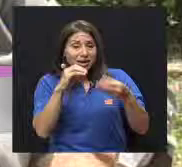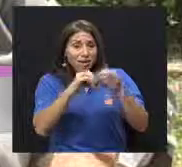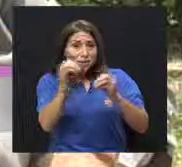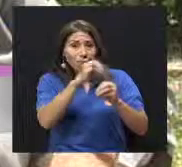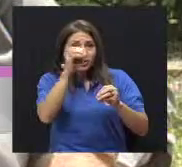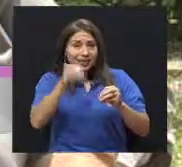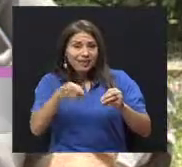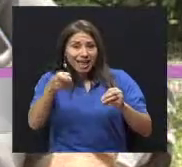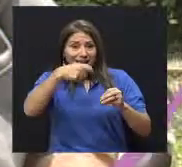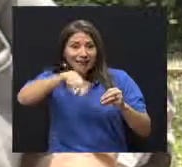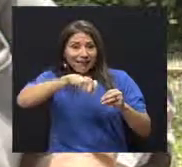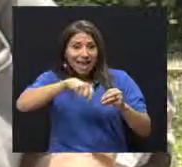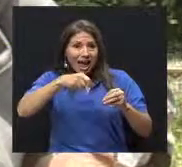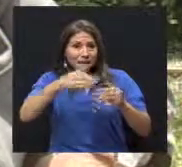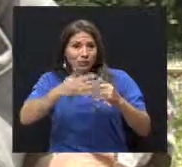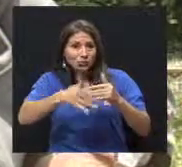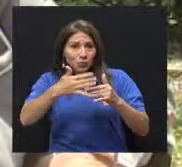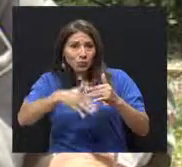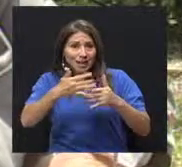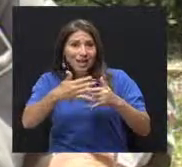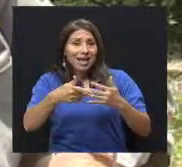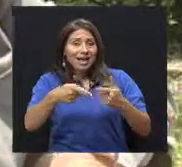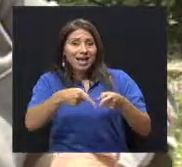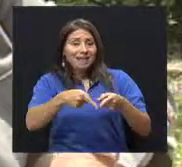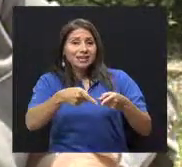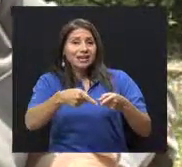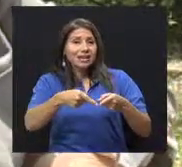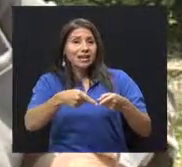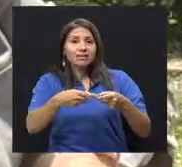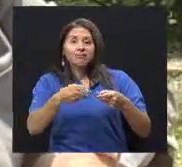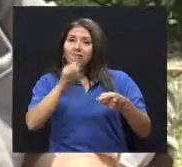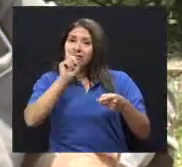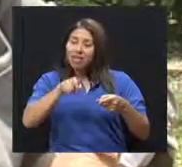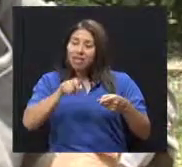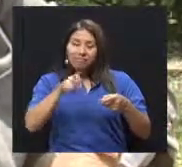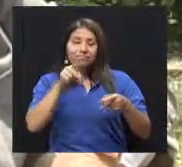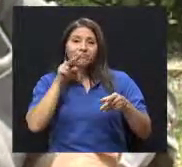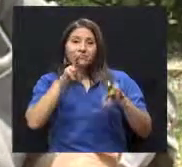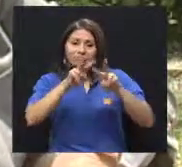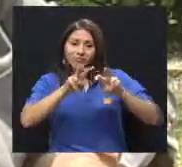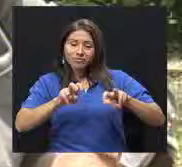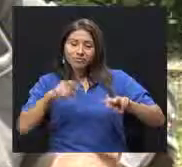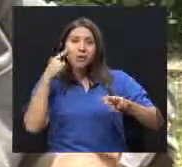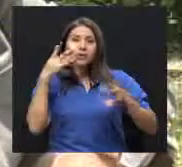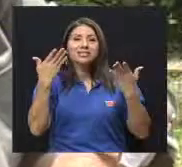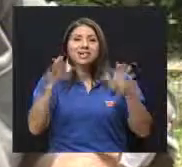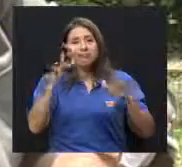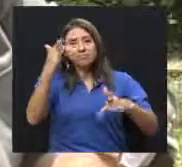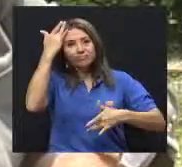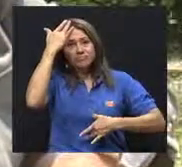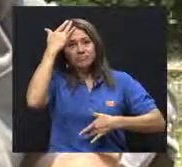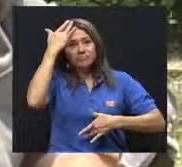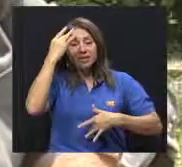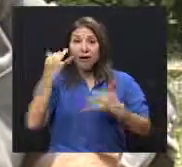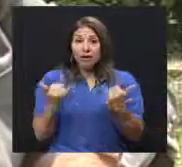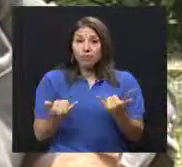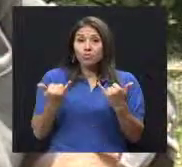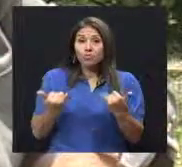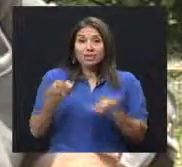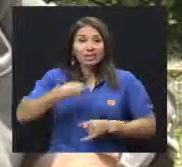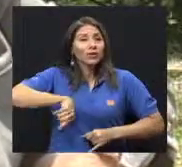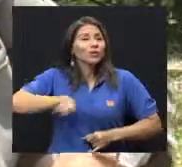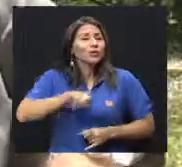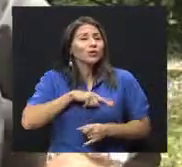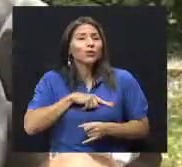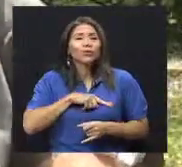miligramos por 100, es diabetes, hace el diagnóstico de diabetes. Hoy día tratamos de no hacer